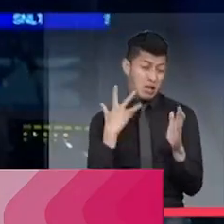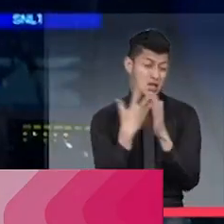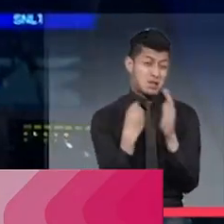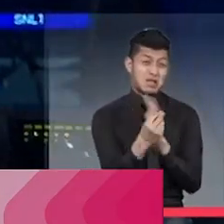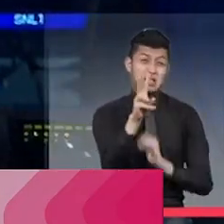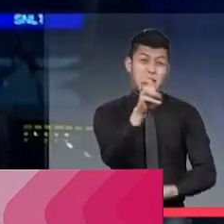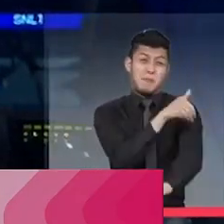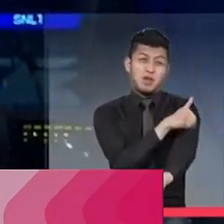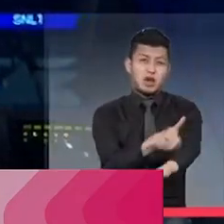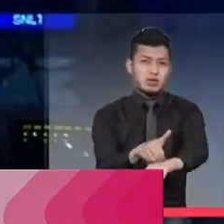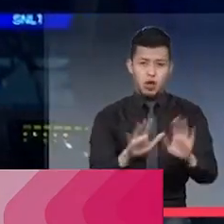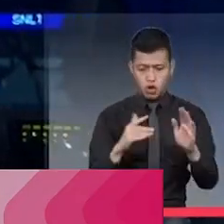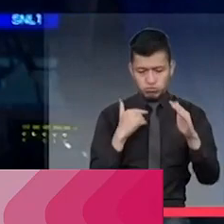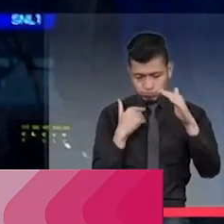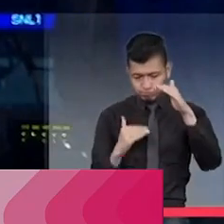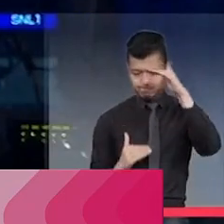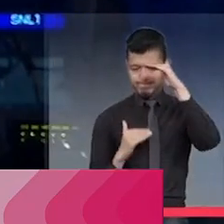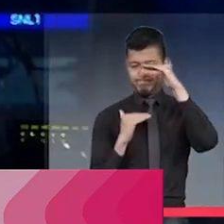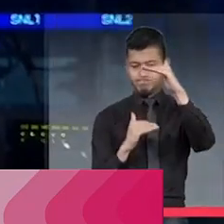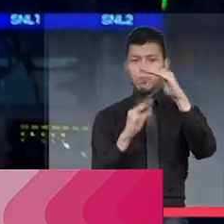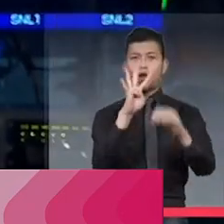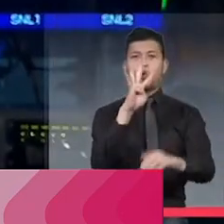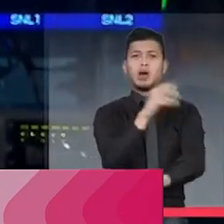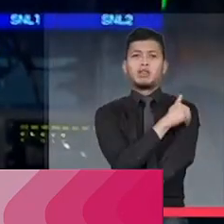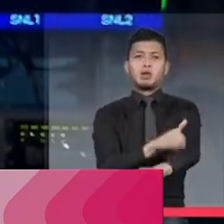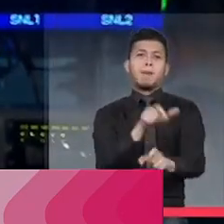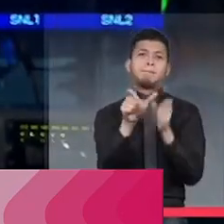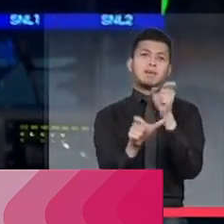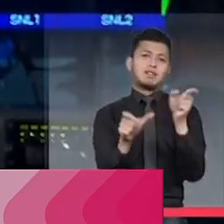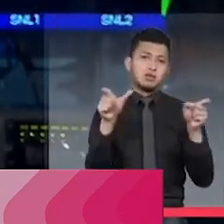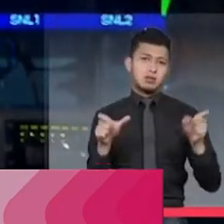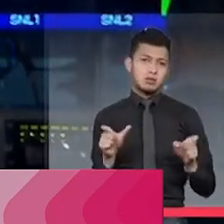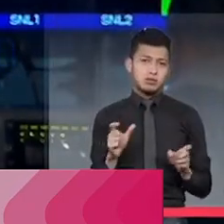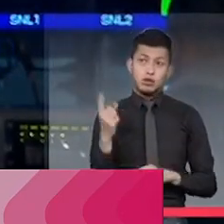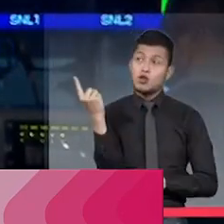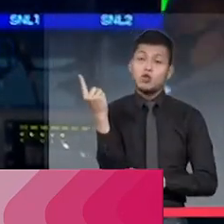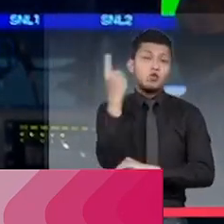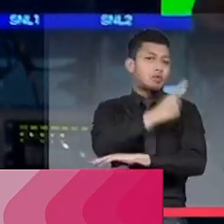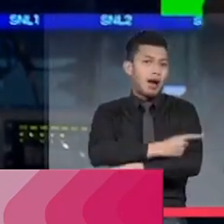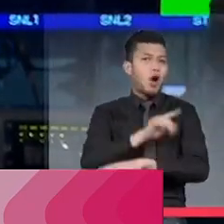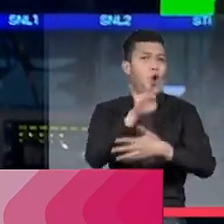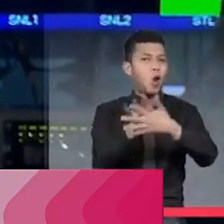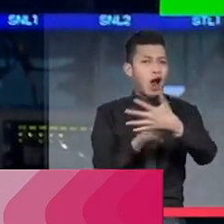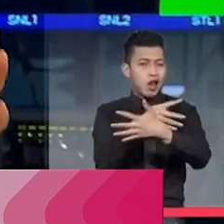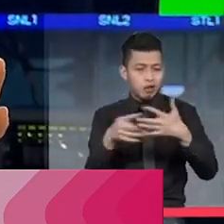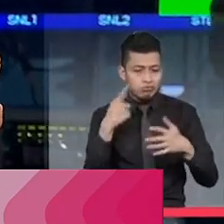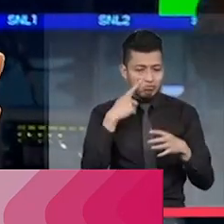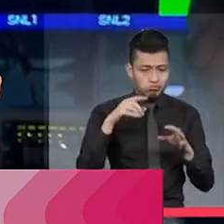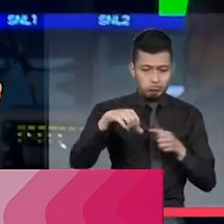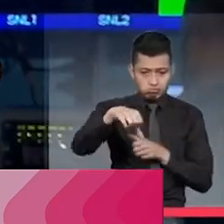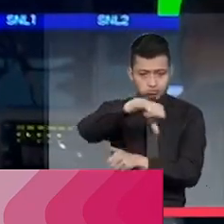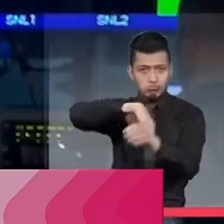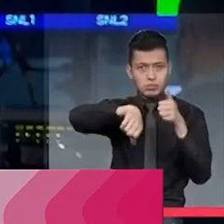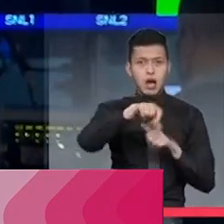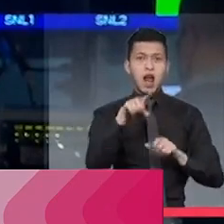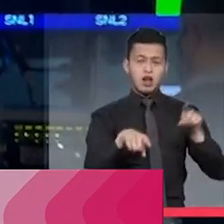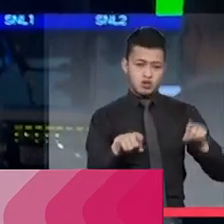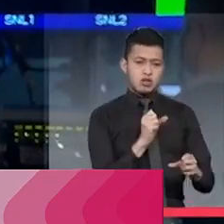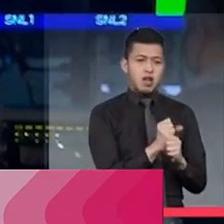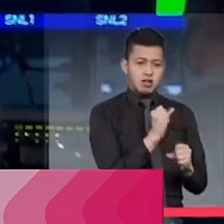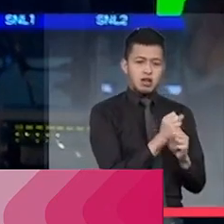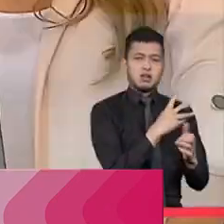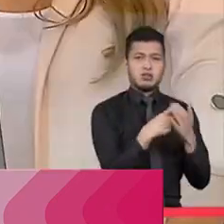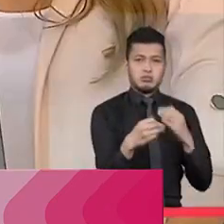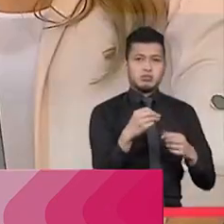máximo 4. Entonces, como 4 al día podemos estar, nos toca distribuirnos los horarios. Hay unas actividades que van a poder trabajar 3